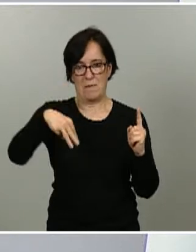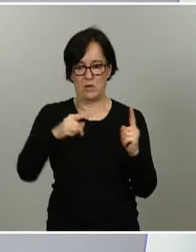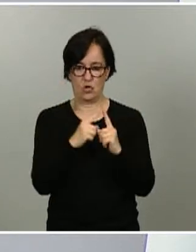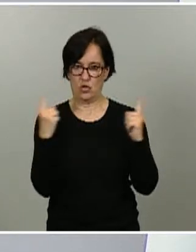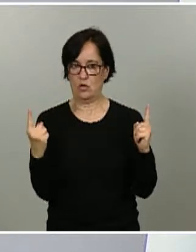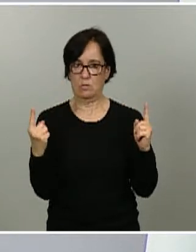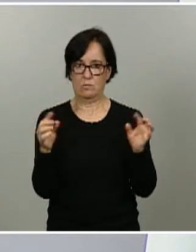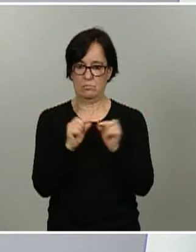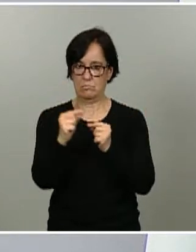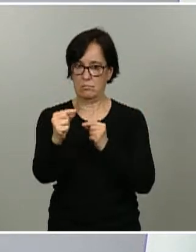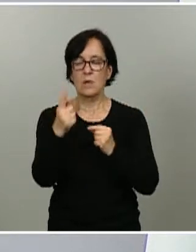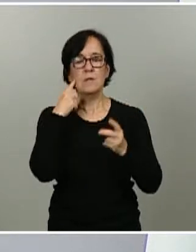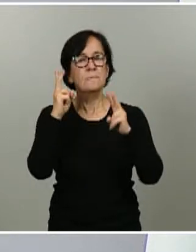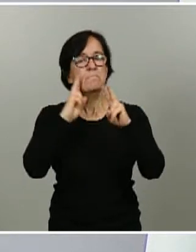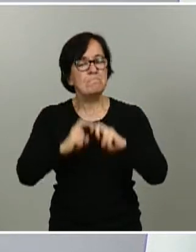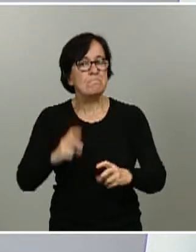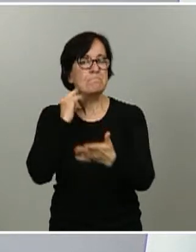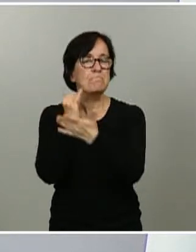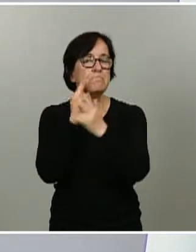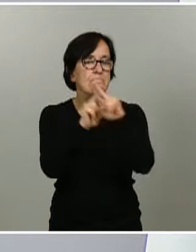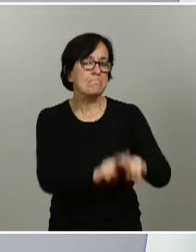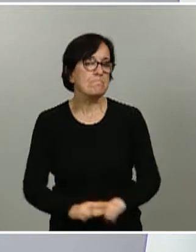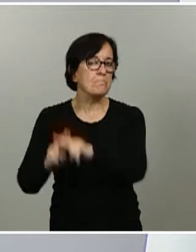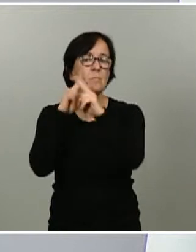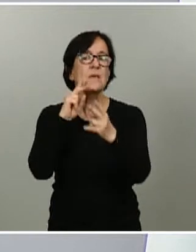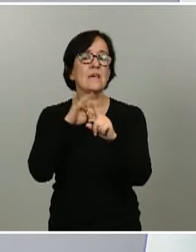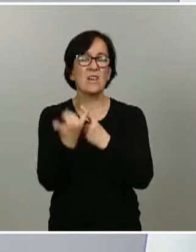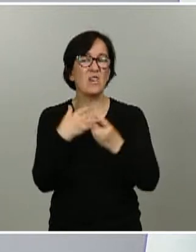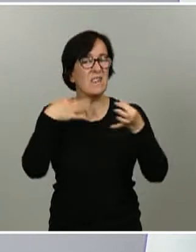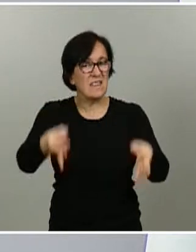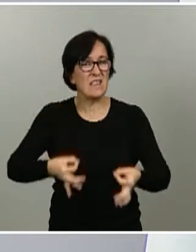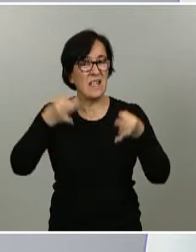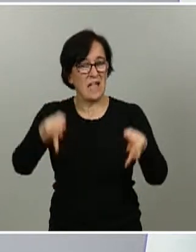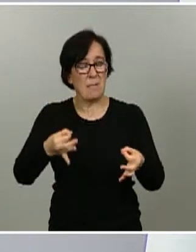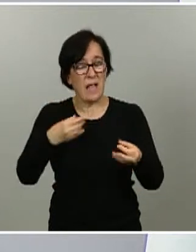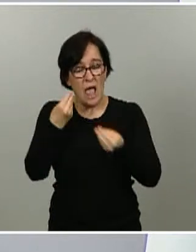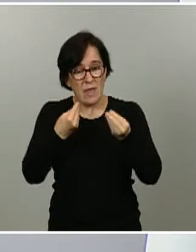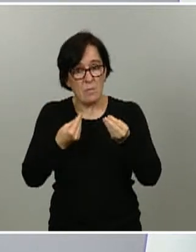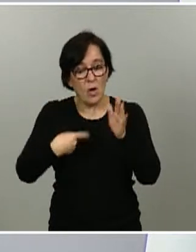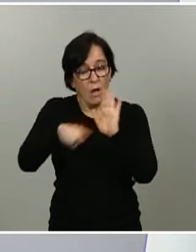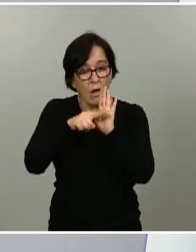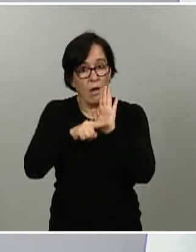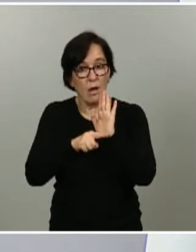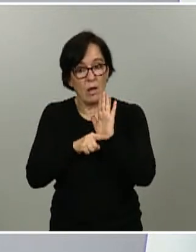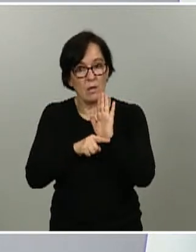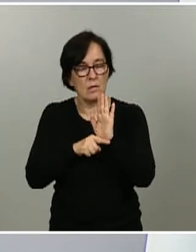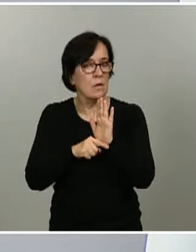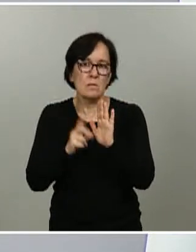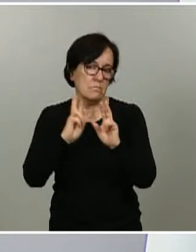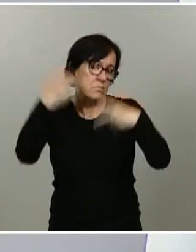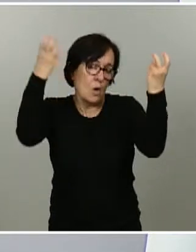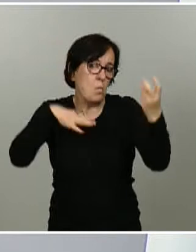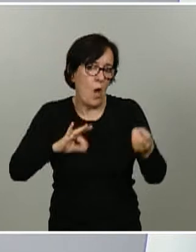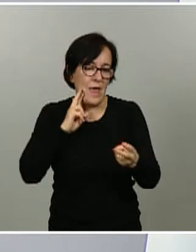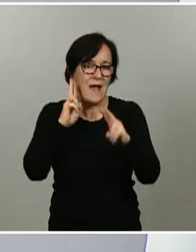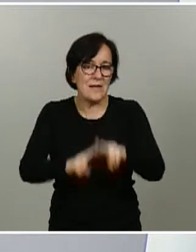Estamos analizando la situación y, como siempre hacemos en todas las medidas, están todas ellas en permanente revisión para tomar y las